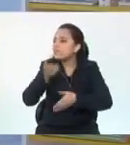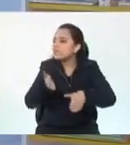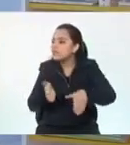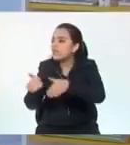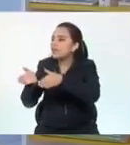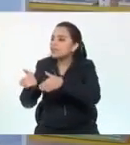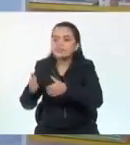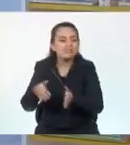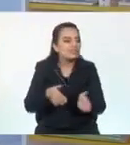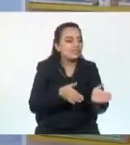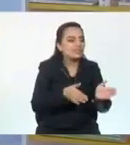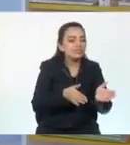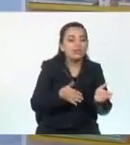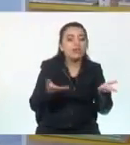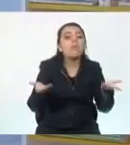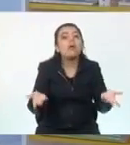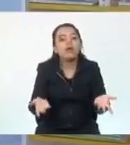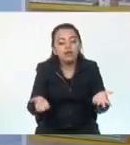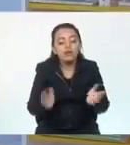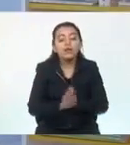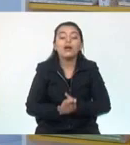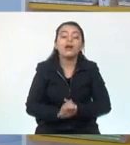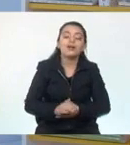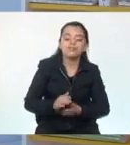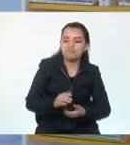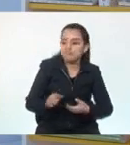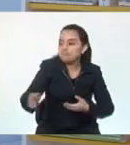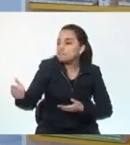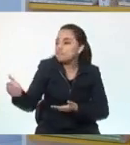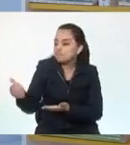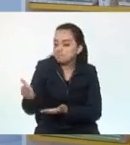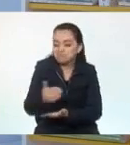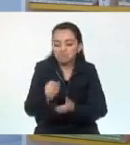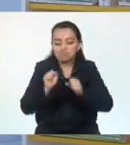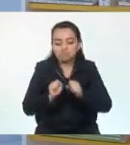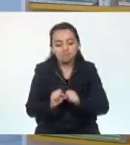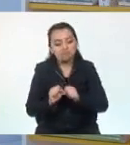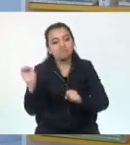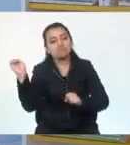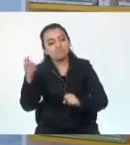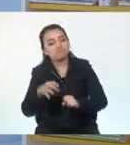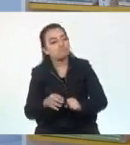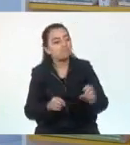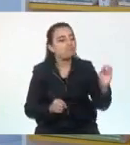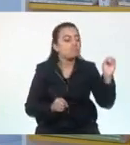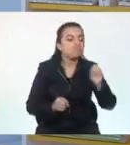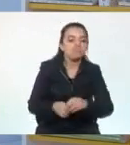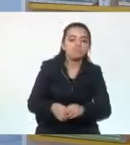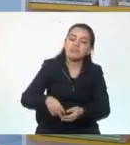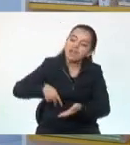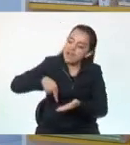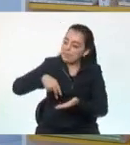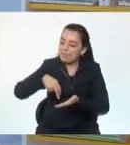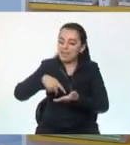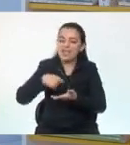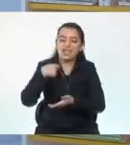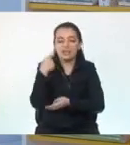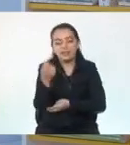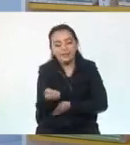nuestras compras, nuestros mandados, así como también para poder salir a hacer caminatas, para salir a pescar